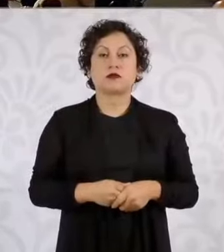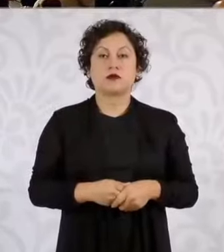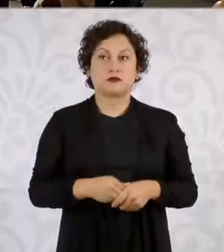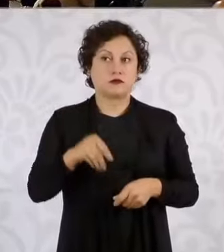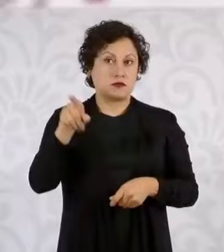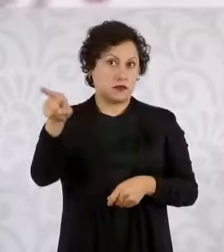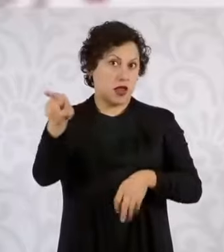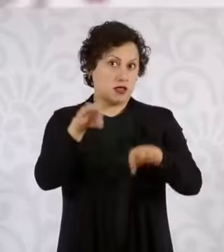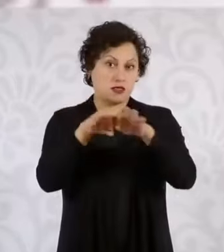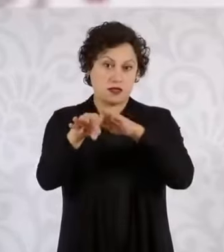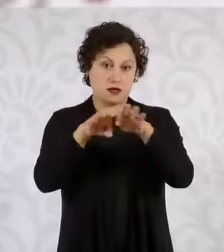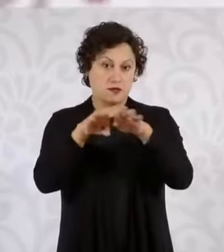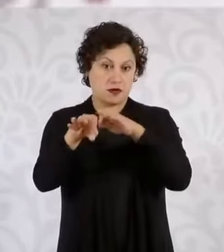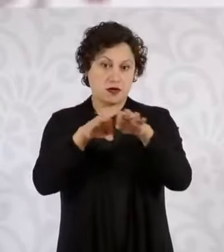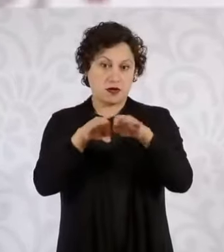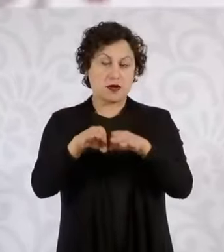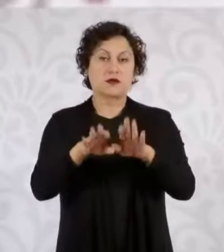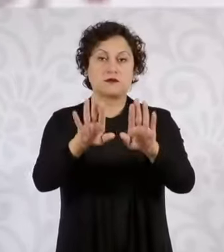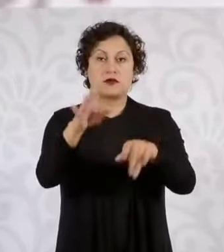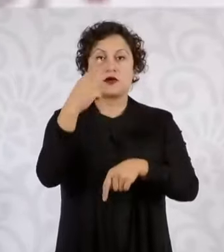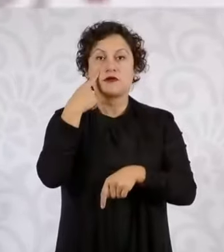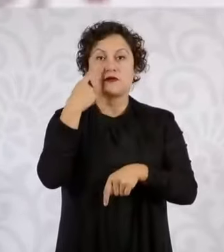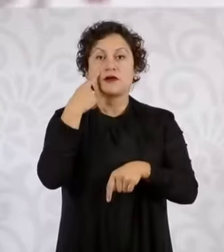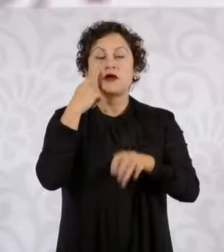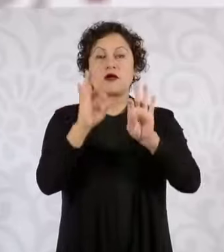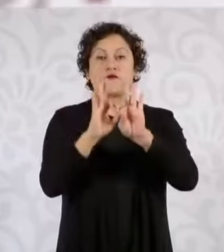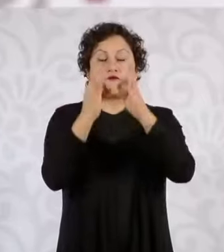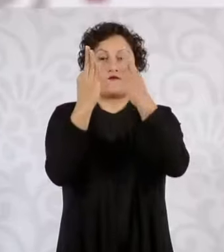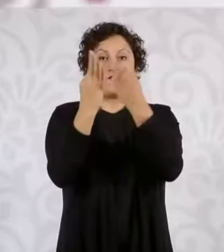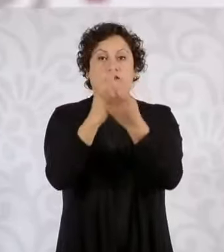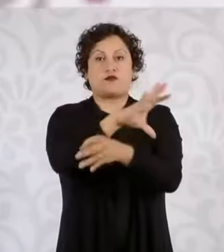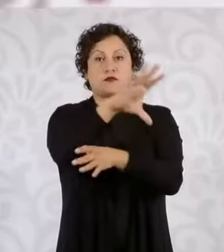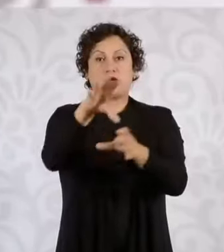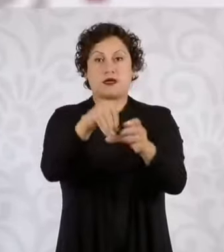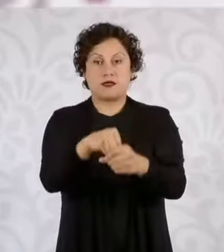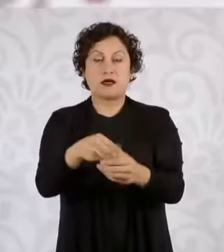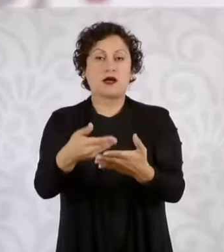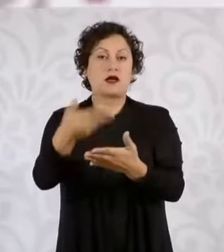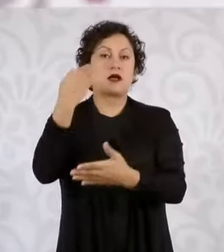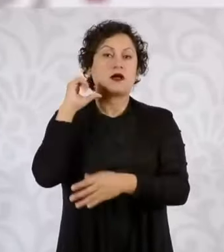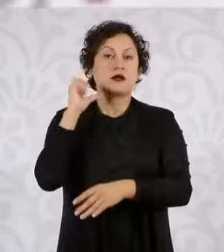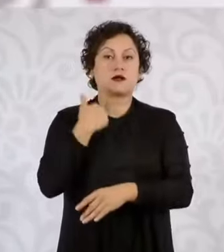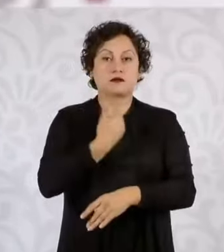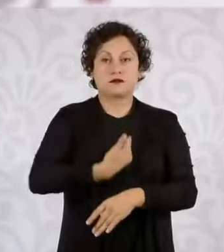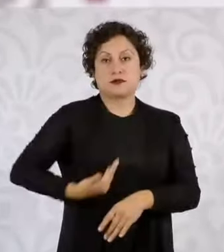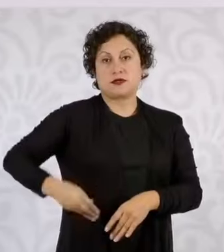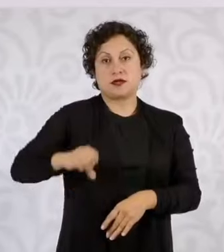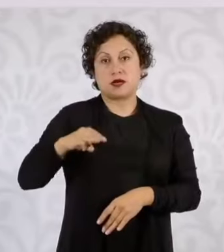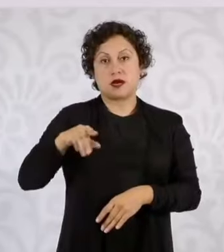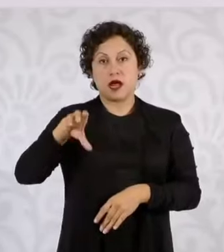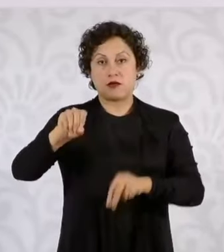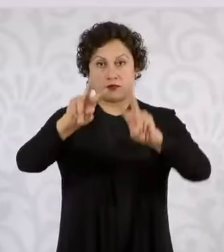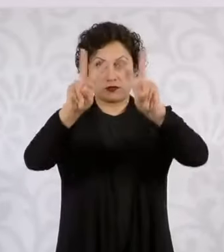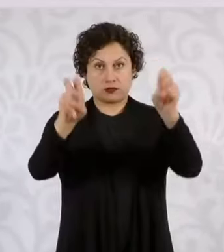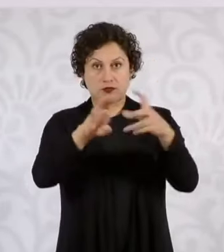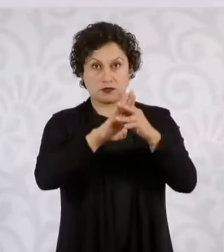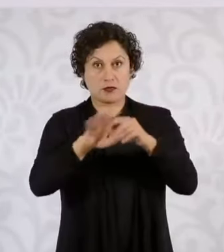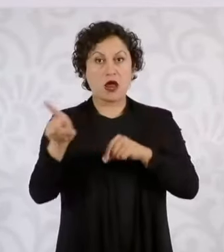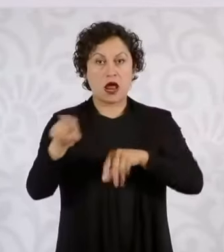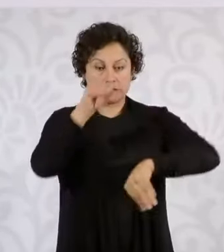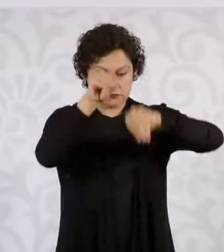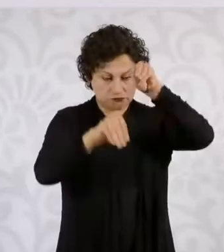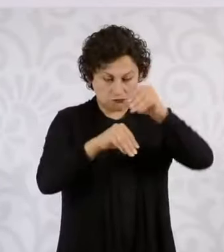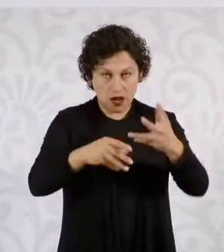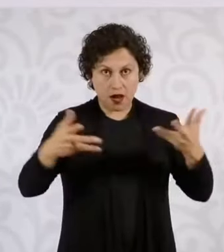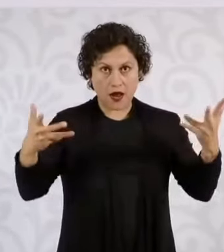él en un… hay una estrategia integral que hizo el presidente López Obrador para el tema de migración, pero todavía